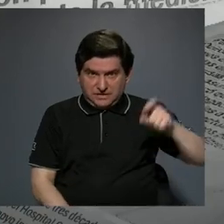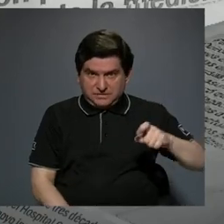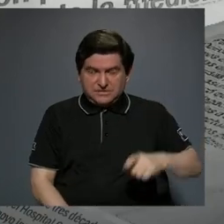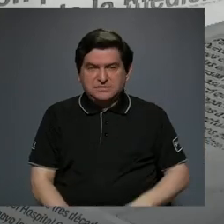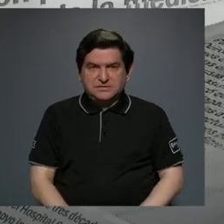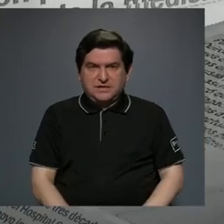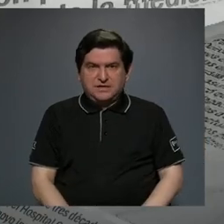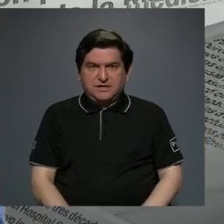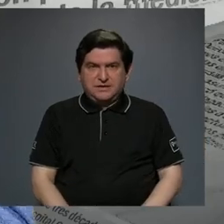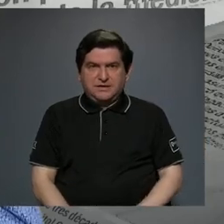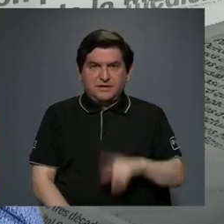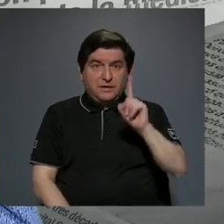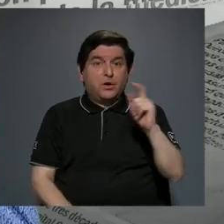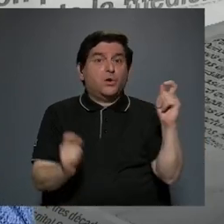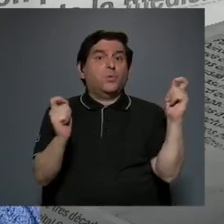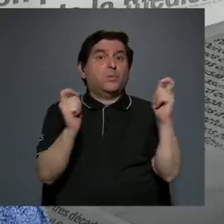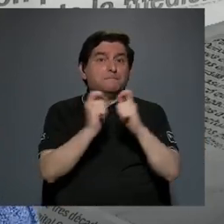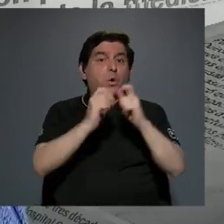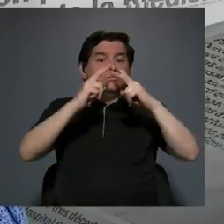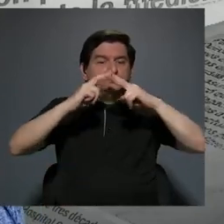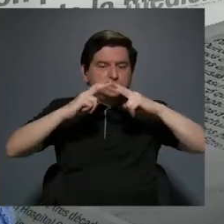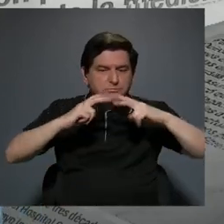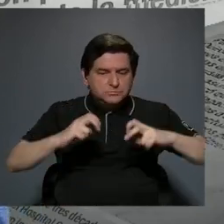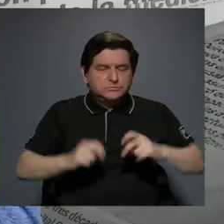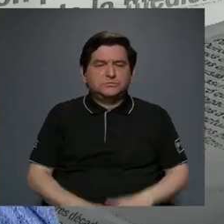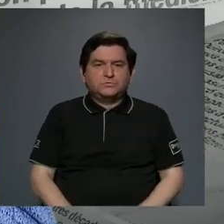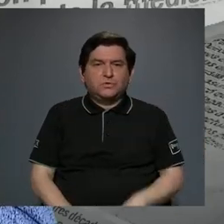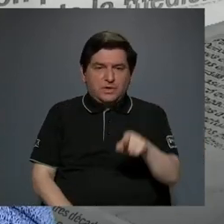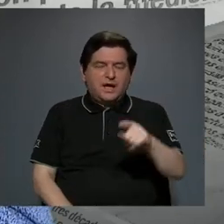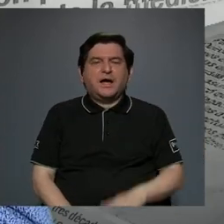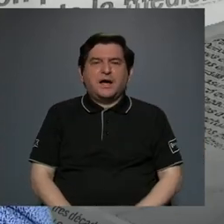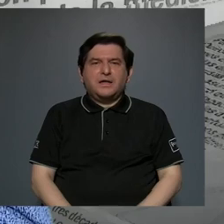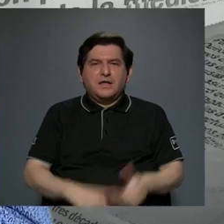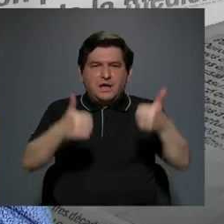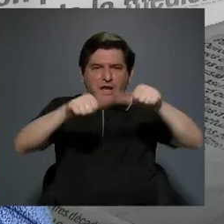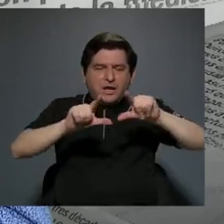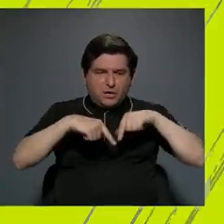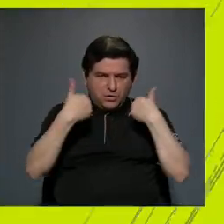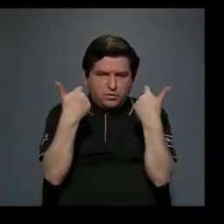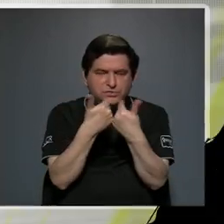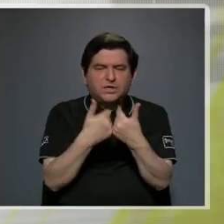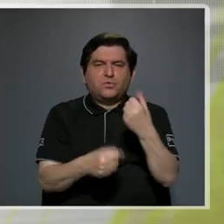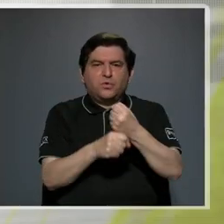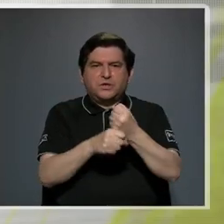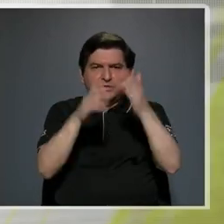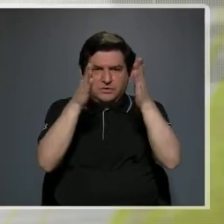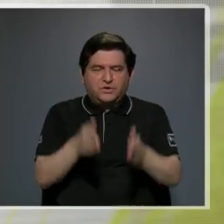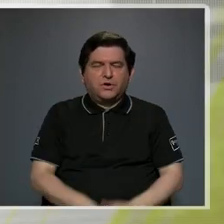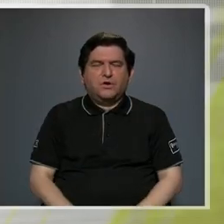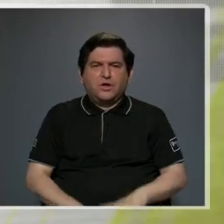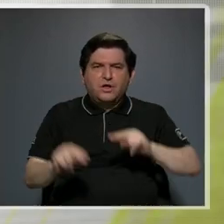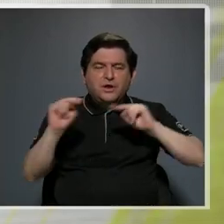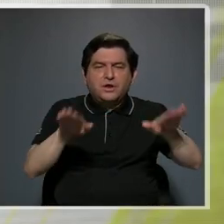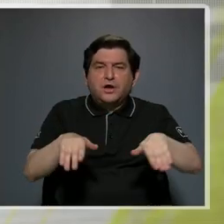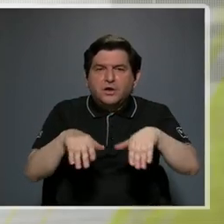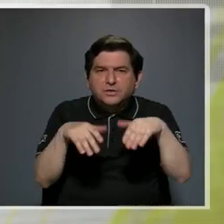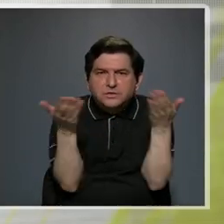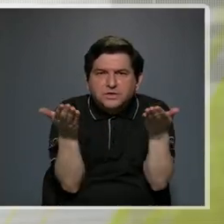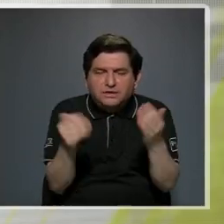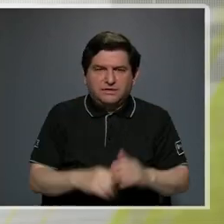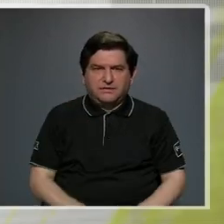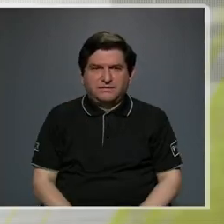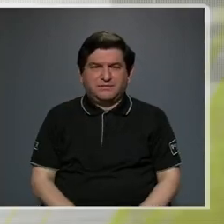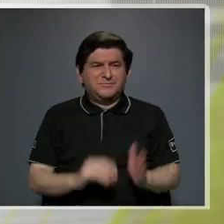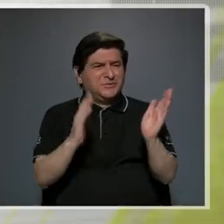ponerla como un punto para ver en las convenciones colectivas cómo se logra negociar, porque ahí si no hay digamos